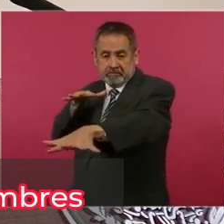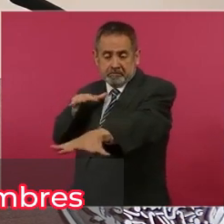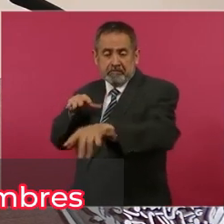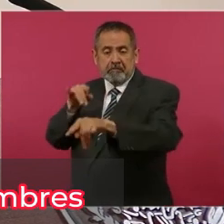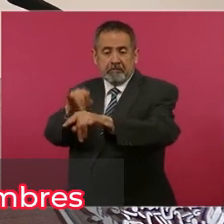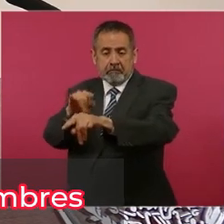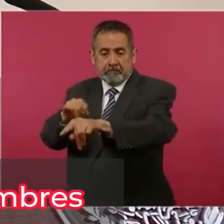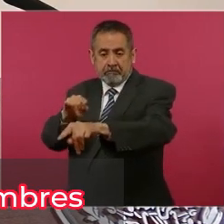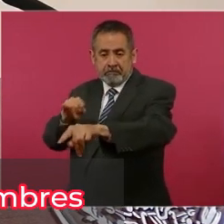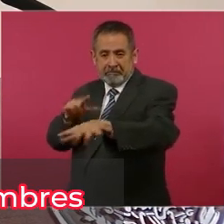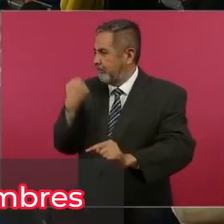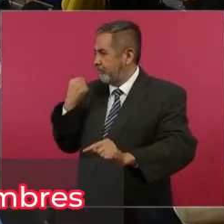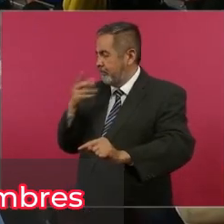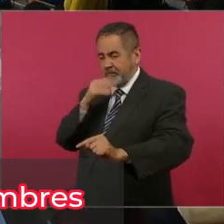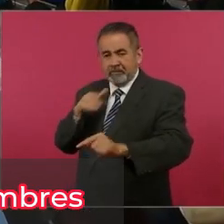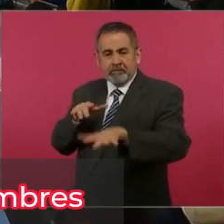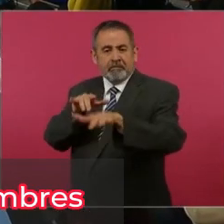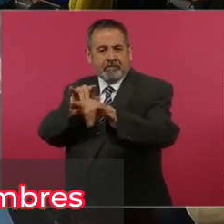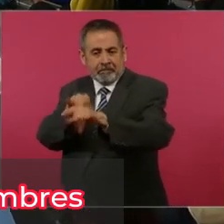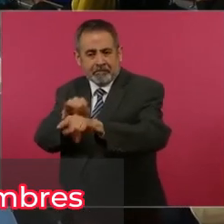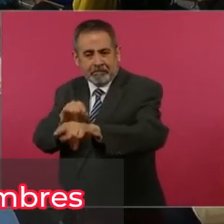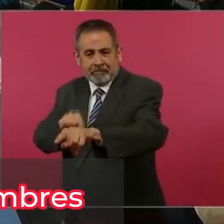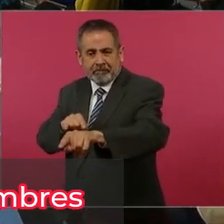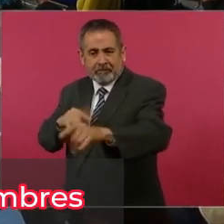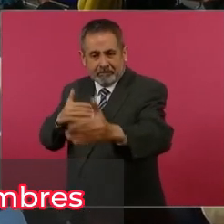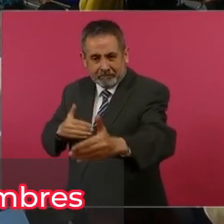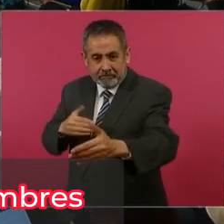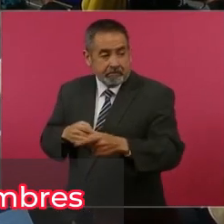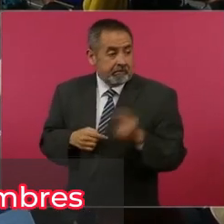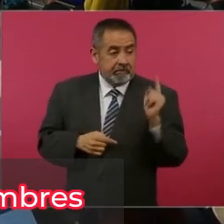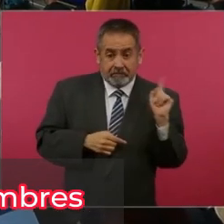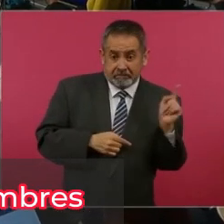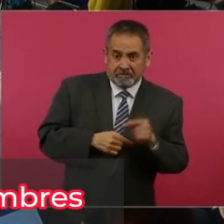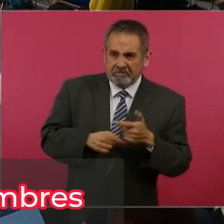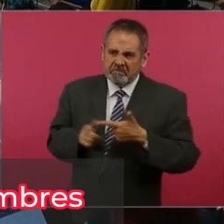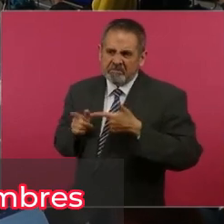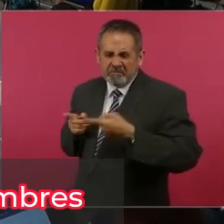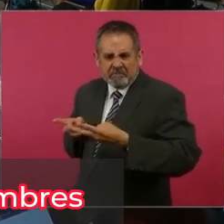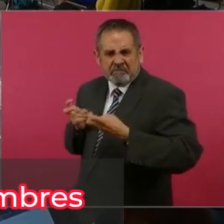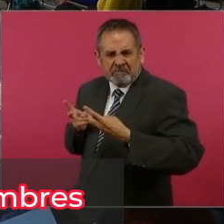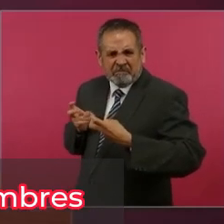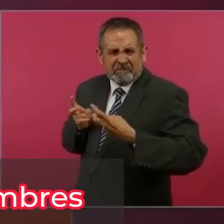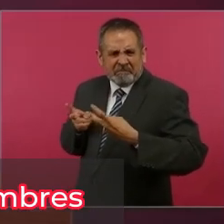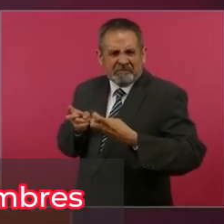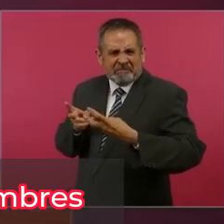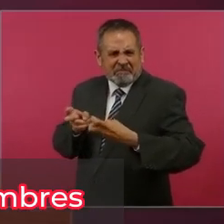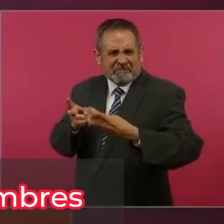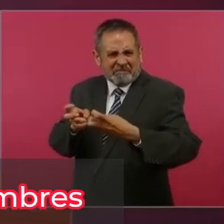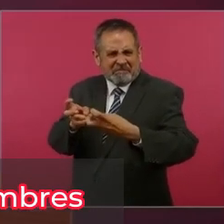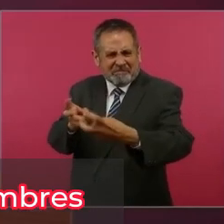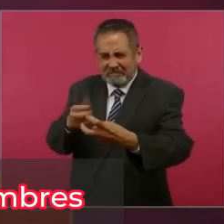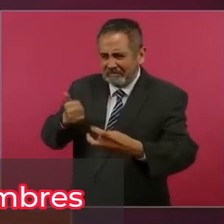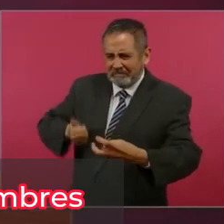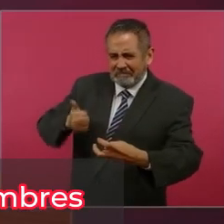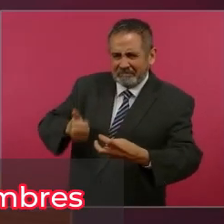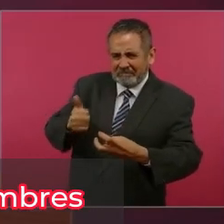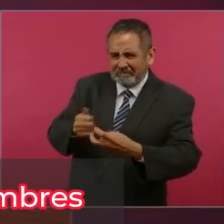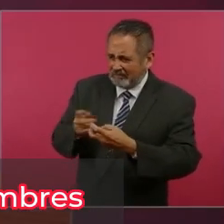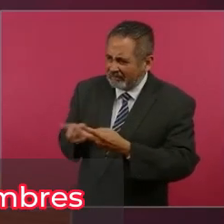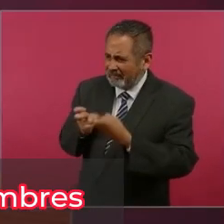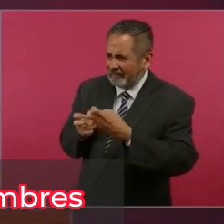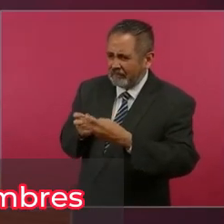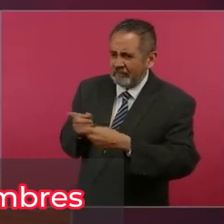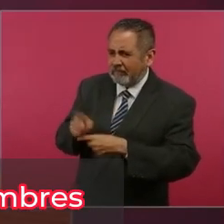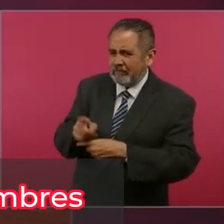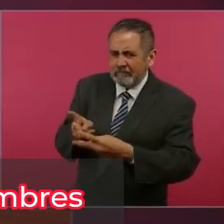decían que eran 300 y que había asaltos a cada uno de los vehículos y esta noticia